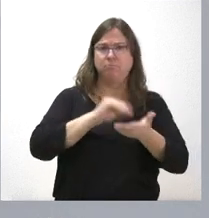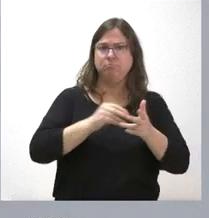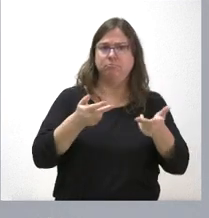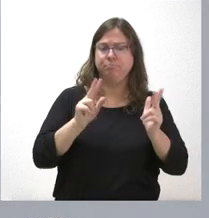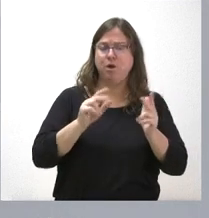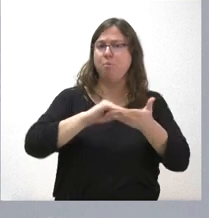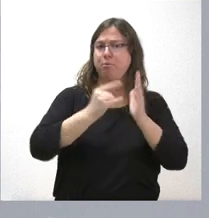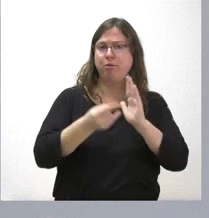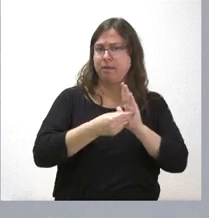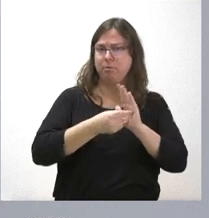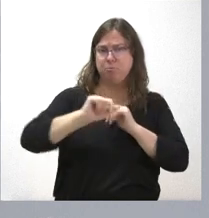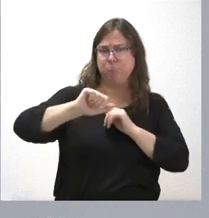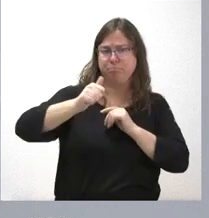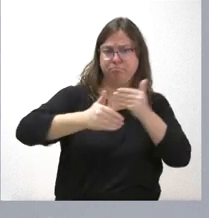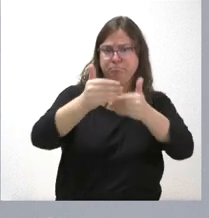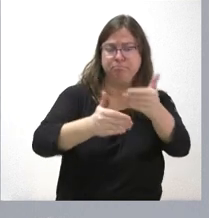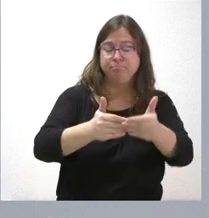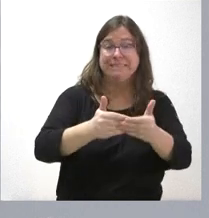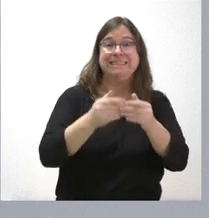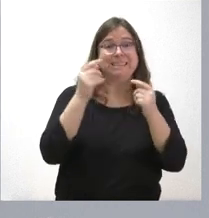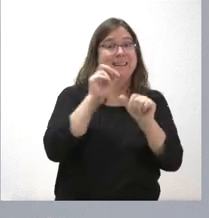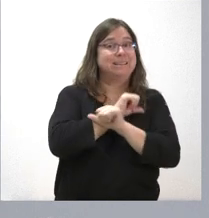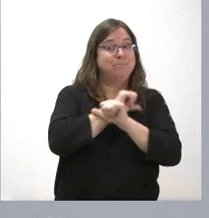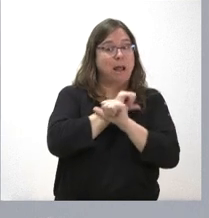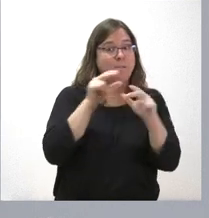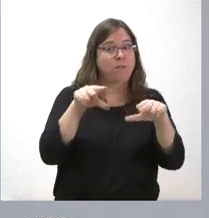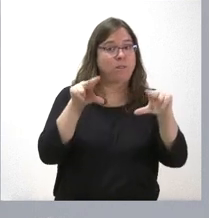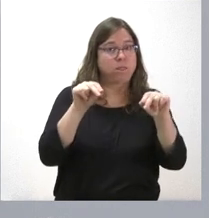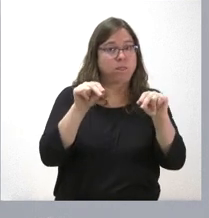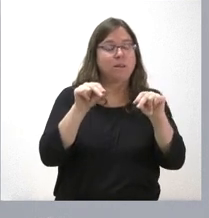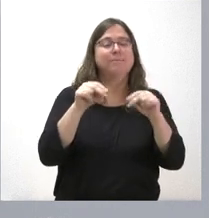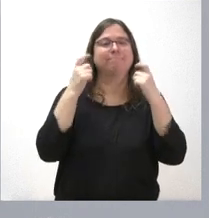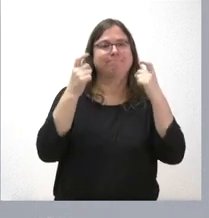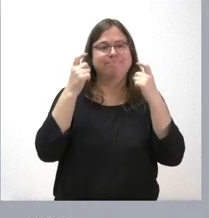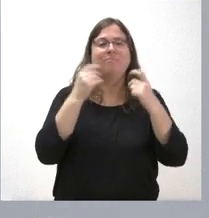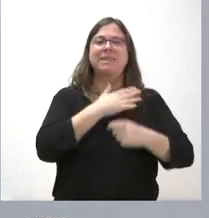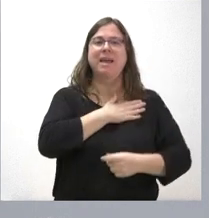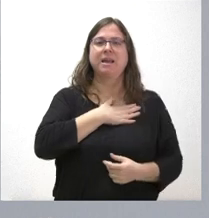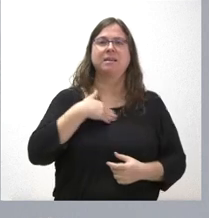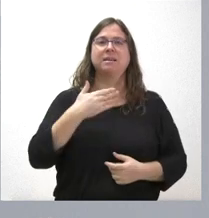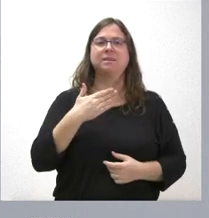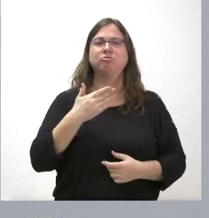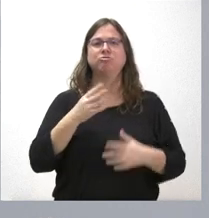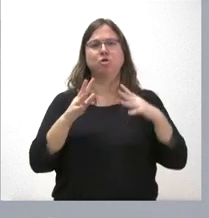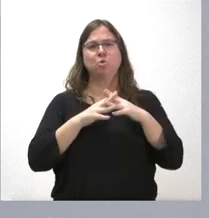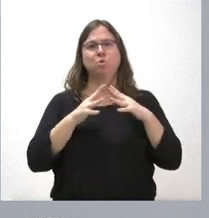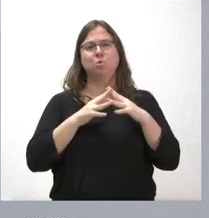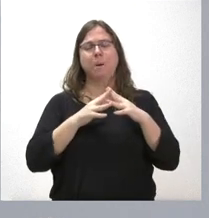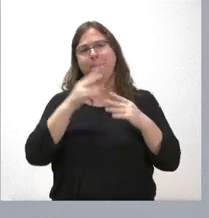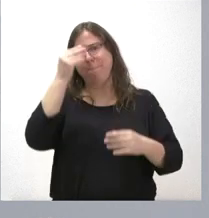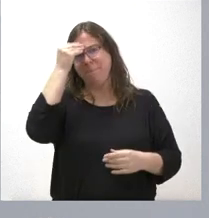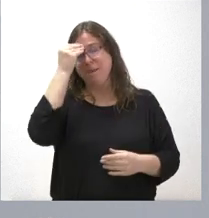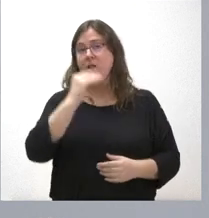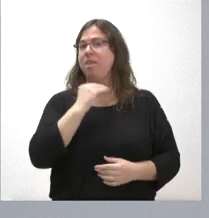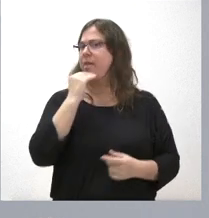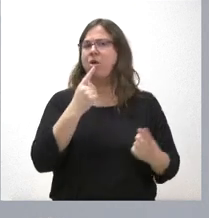podamos concluir ese es nuestro objetivo y a ellos nos ponemos con intensidad porque es una infraestructura que entendemos que Zamora